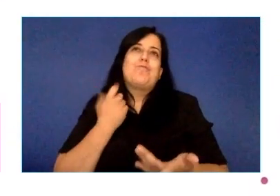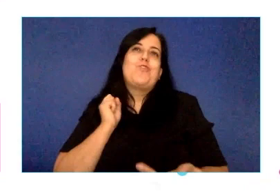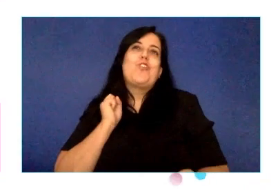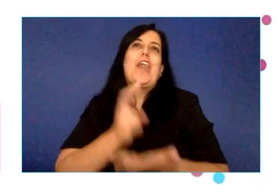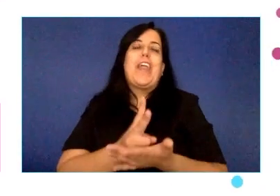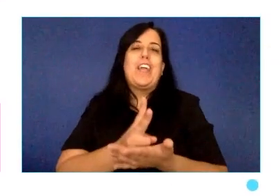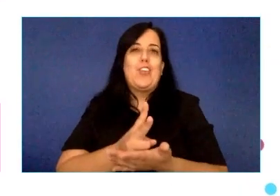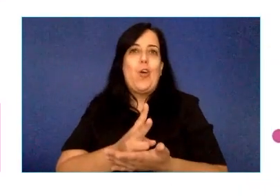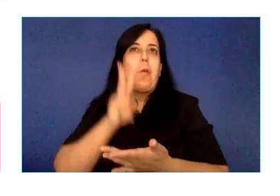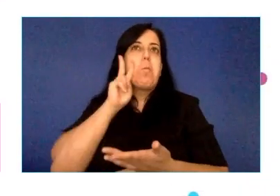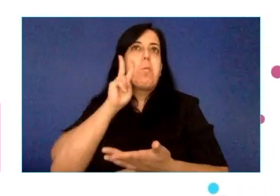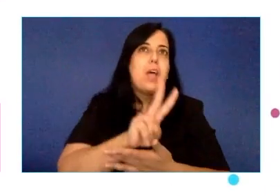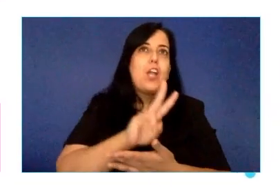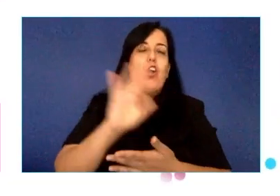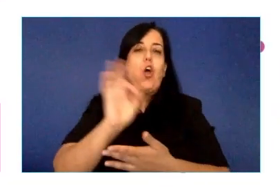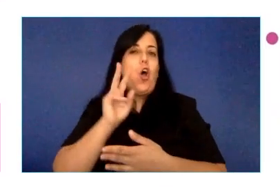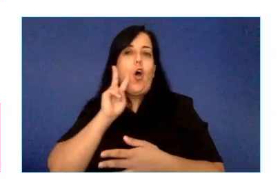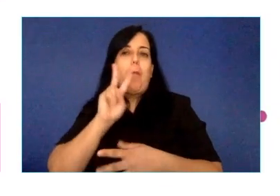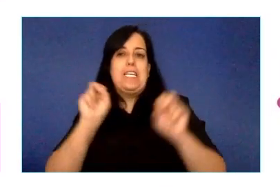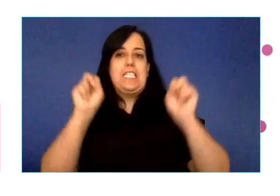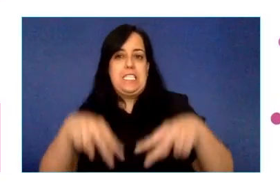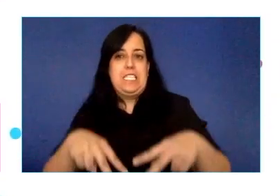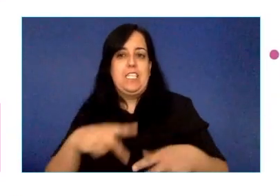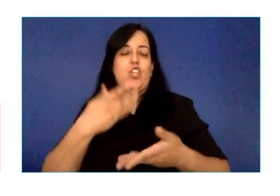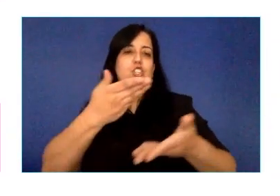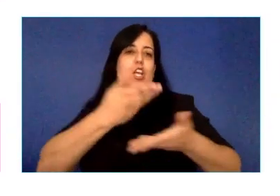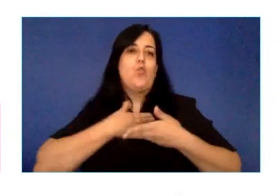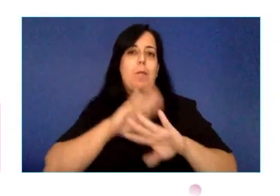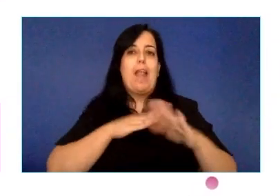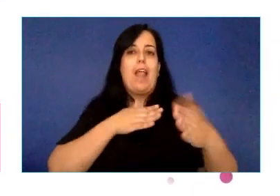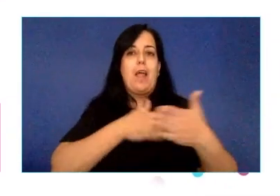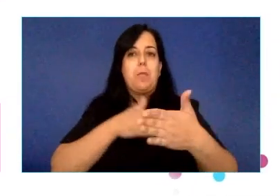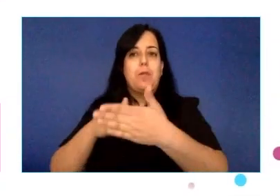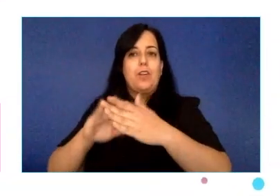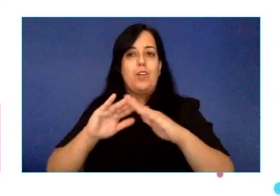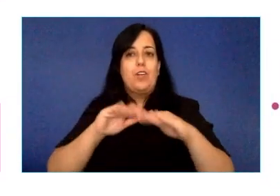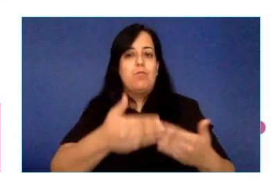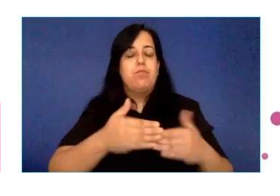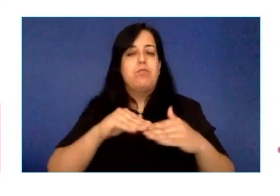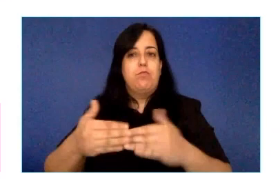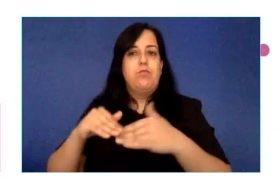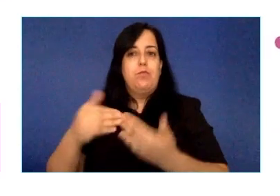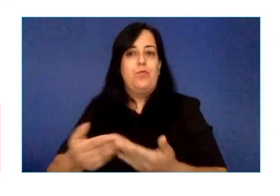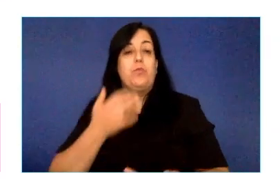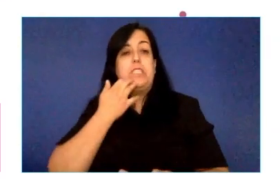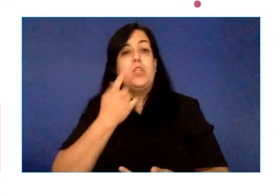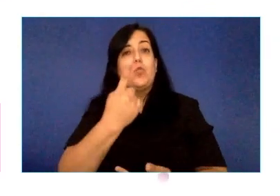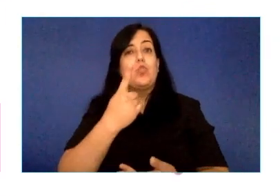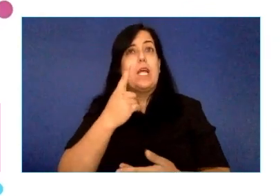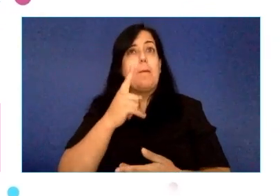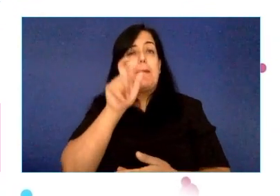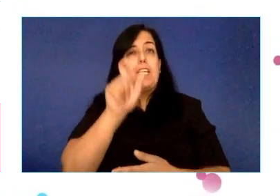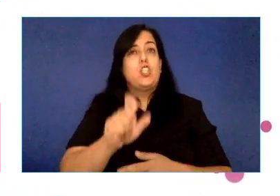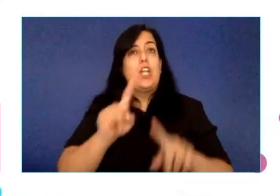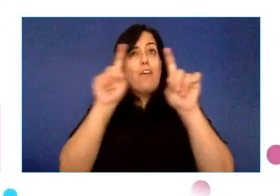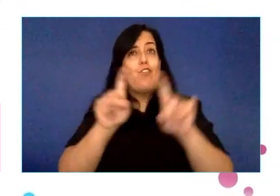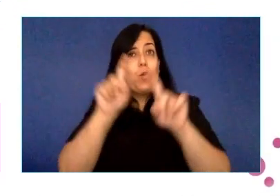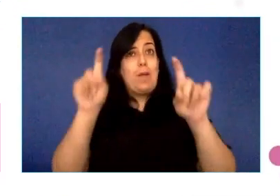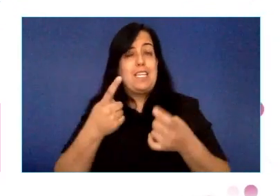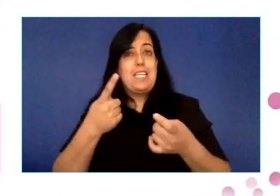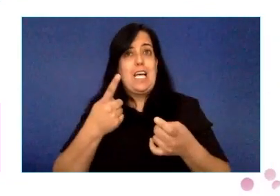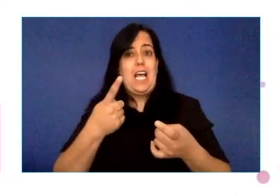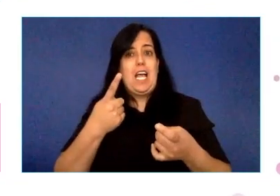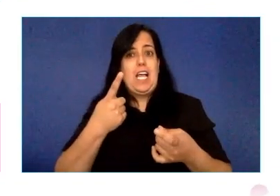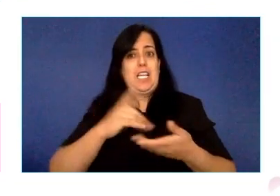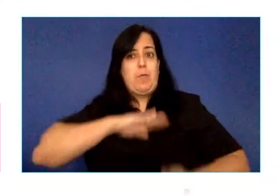nos ayuda a nosotros también a romper barreras si hay alguien formado y cualificado para algo démosle la oportunidad dice con una